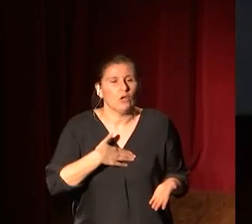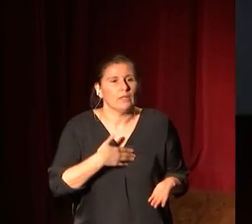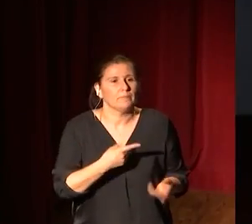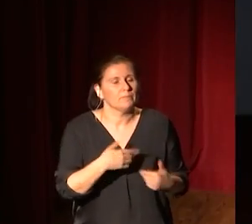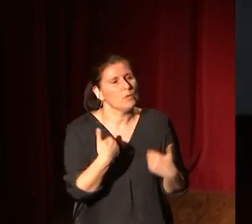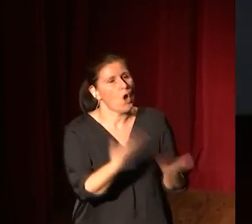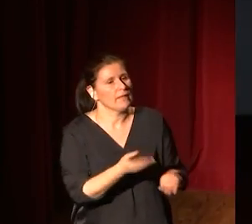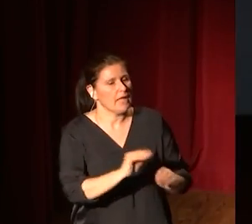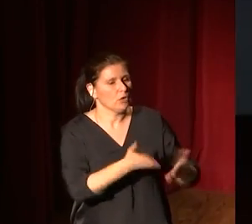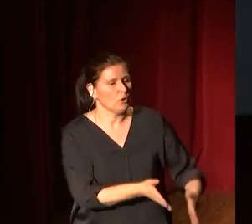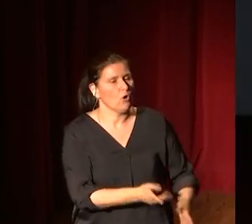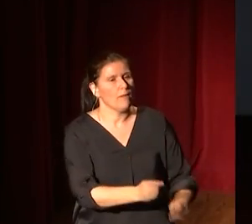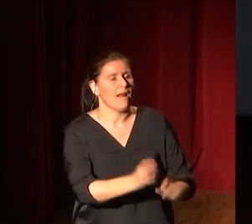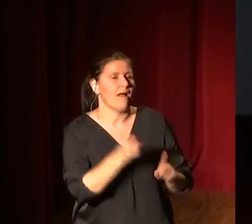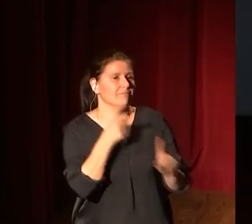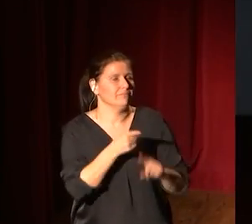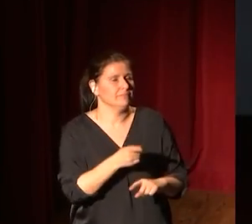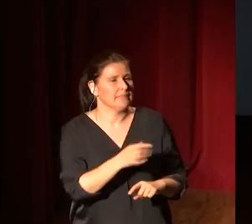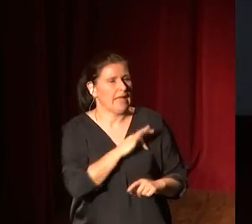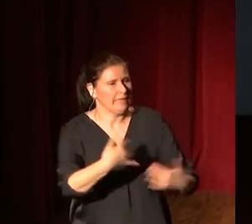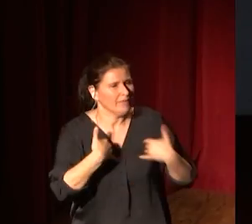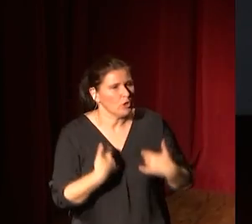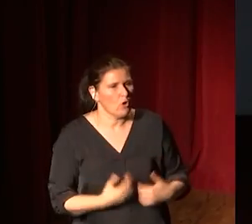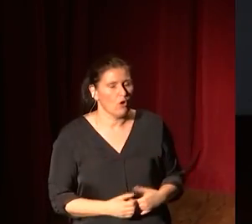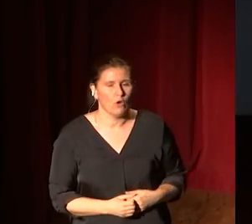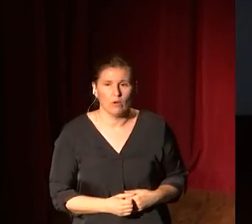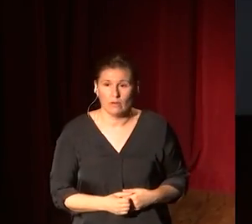a tu hijo en sacrificio. Este cuadro